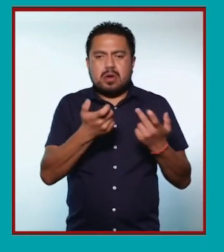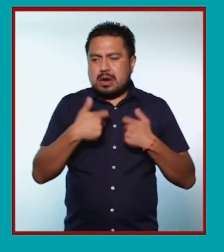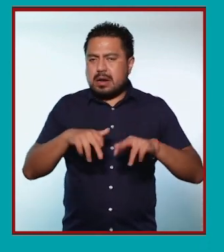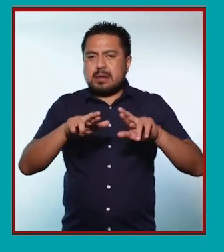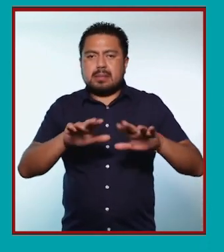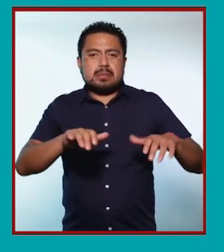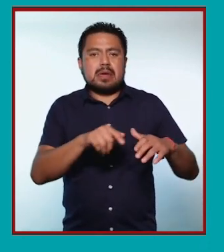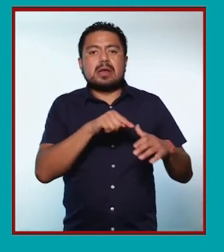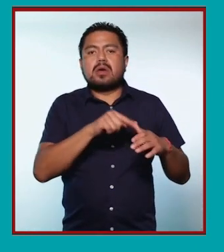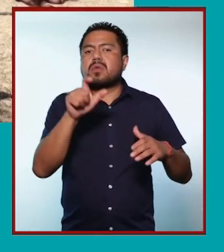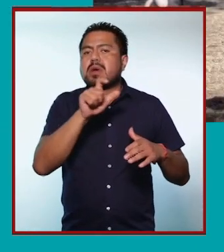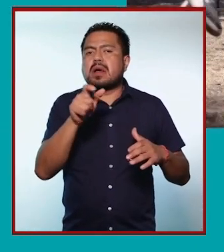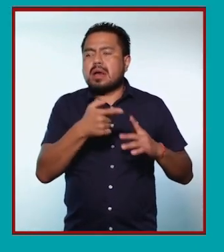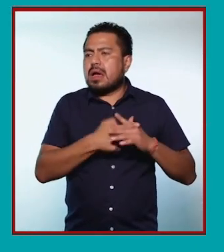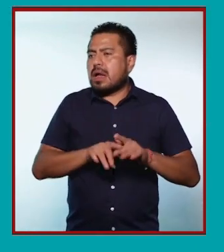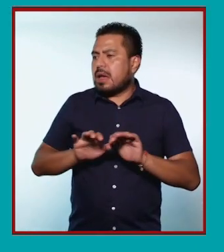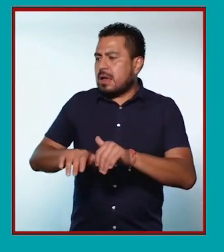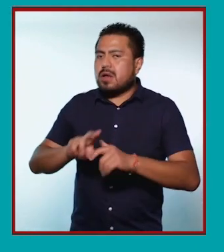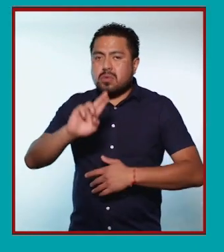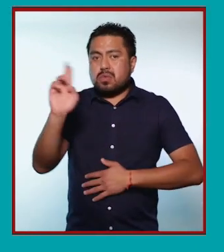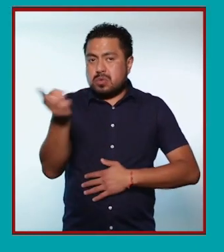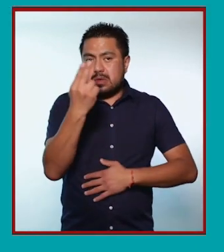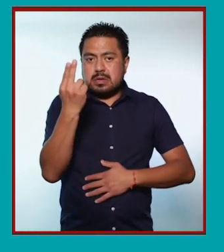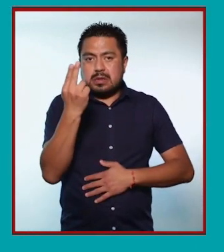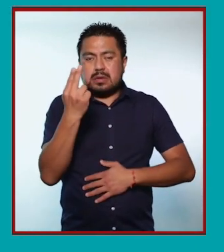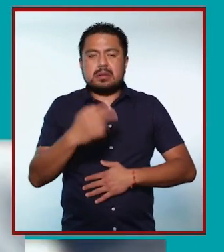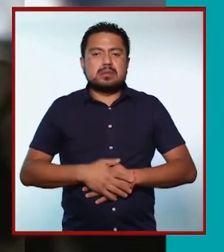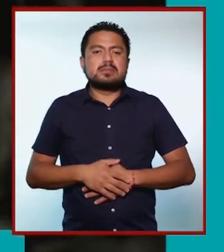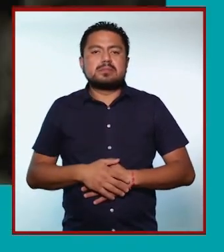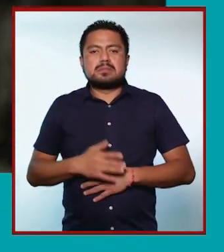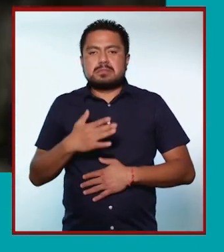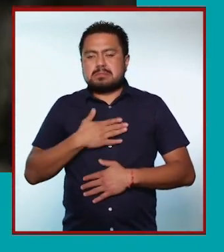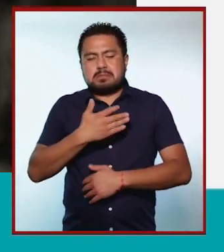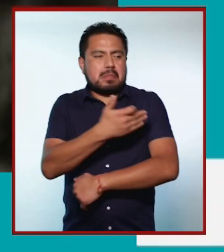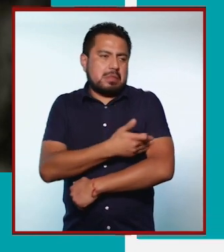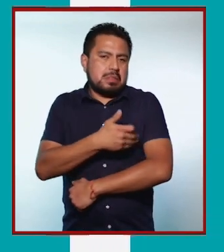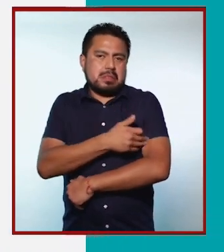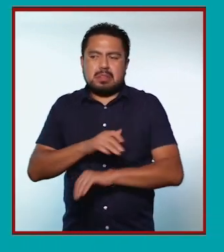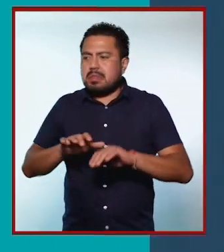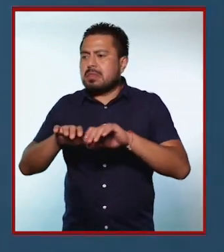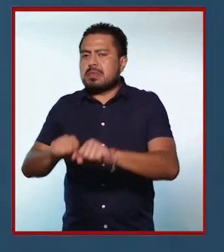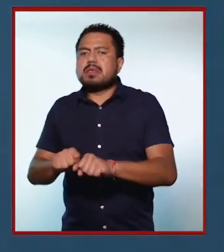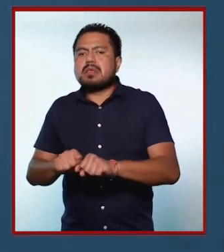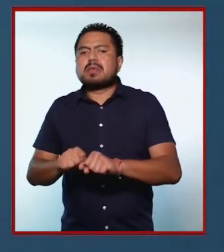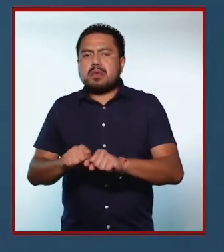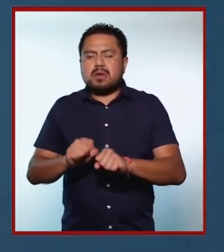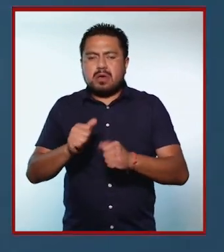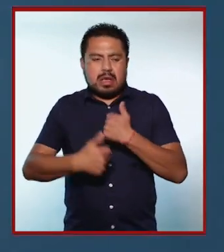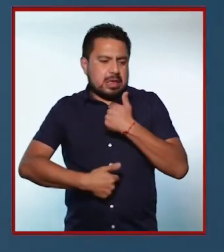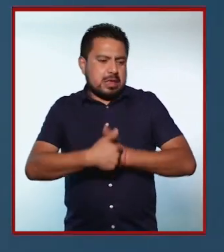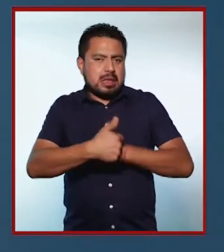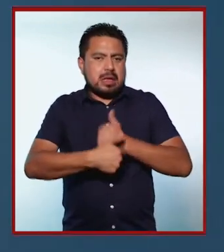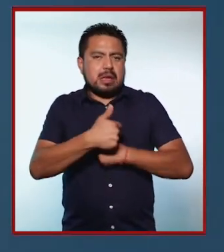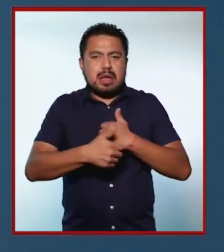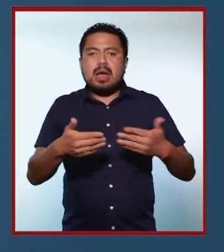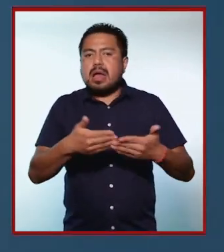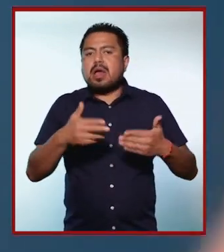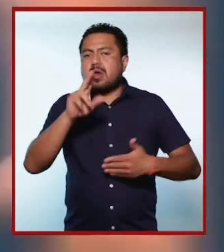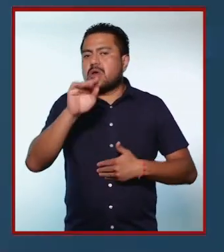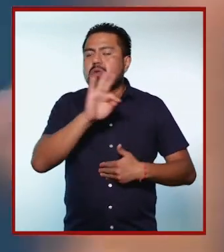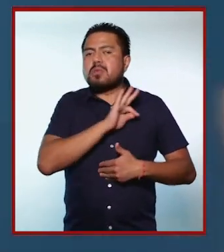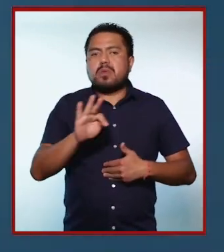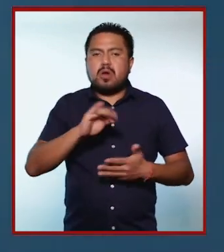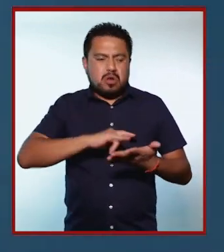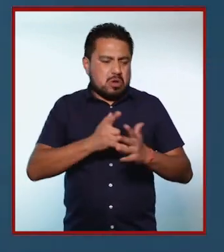pertenecer al representativo. Y cuando entro a la universidad, me quedo en la tarde en la carrera. Y